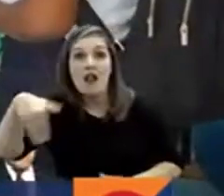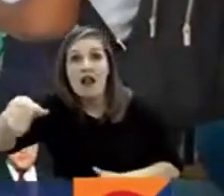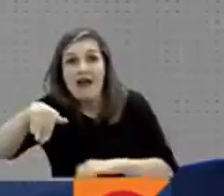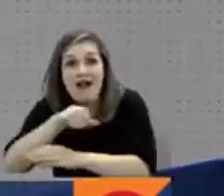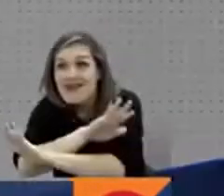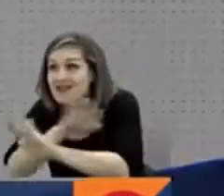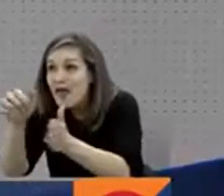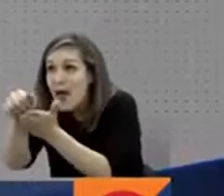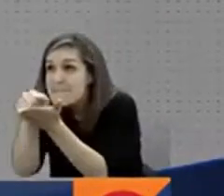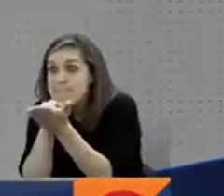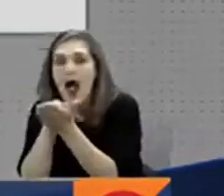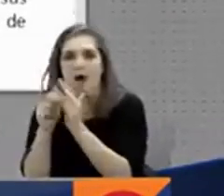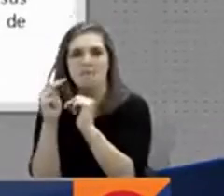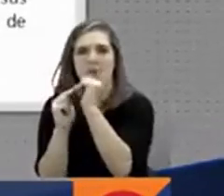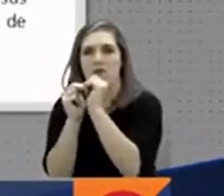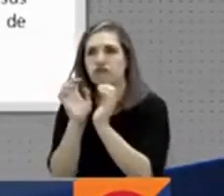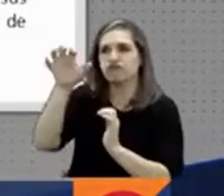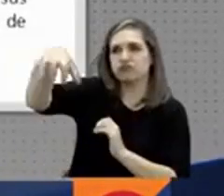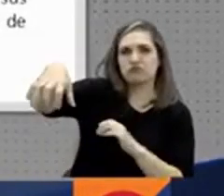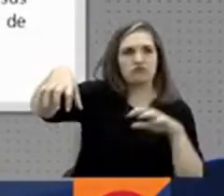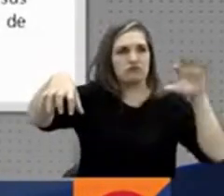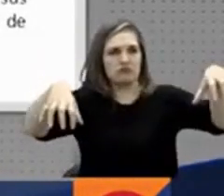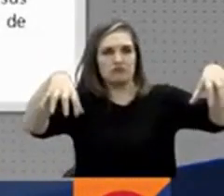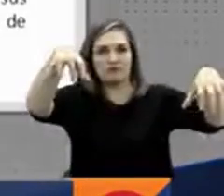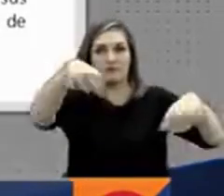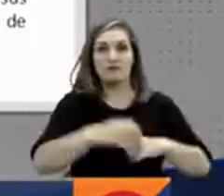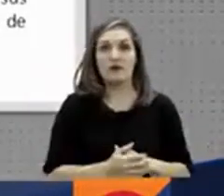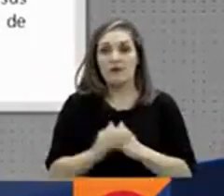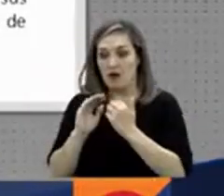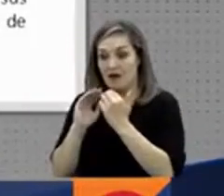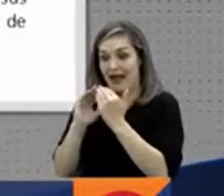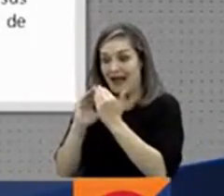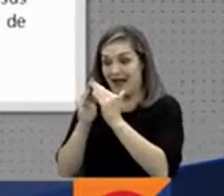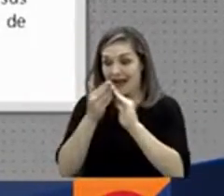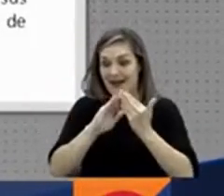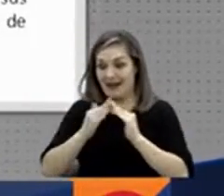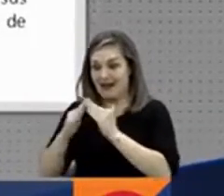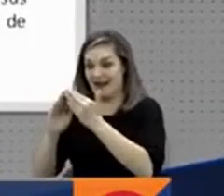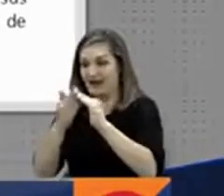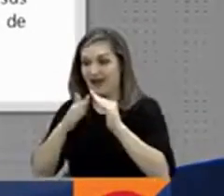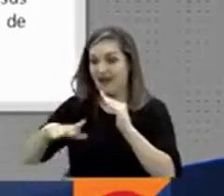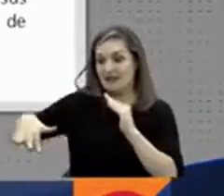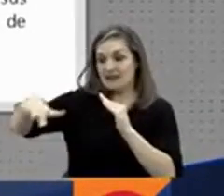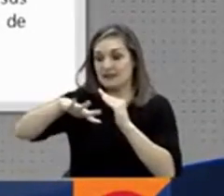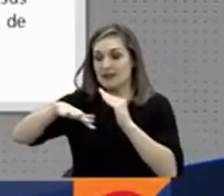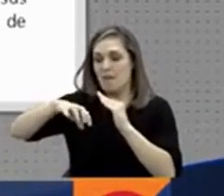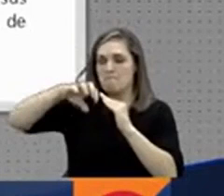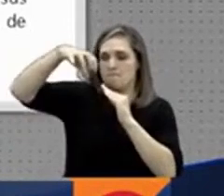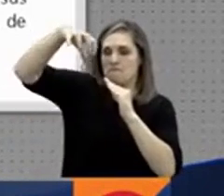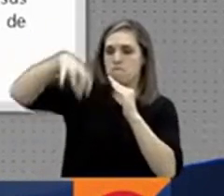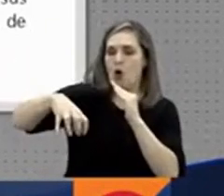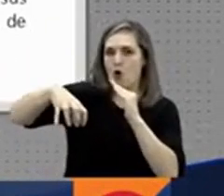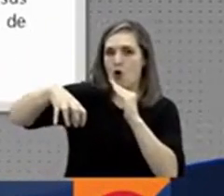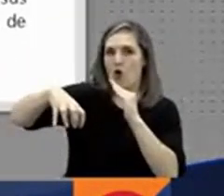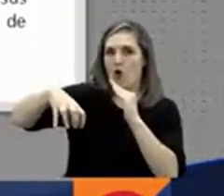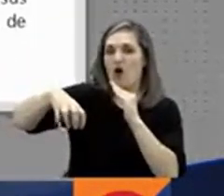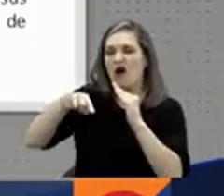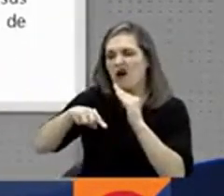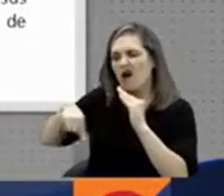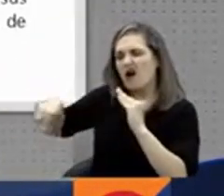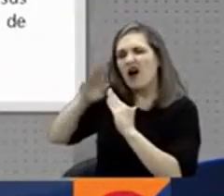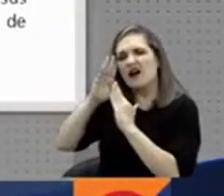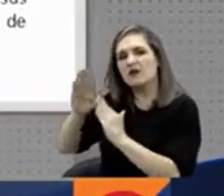ese servicio. En los centros urbanos, cada centro de atención primaria integral resolutiva en salud cubrirá como máximo